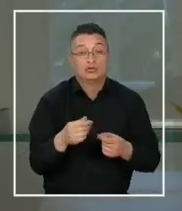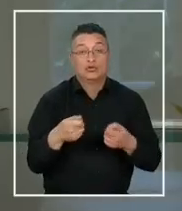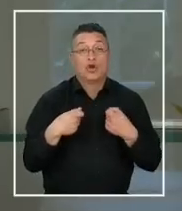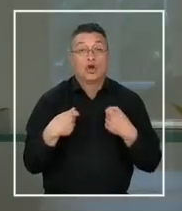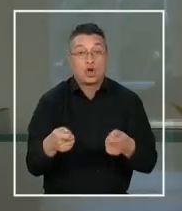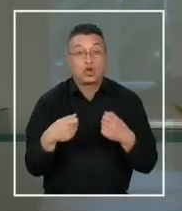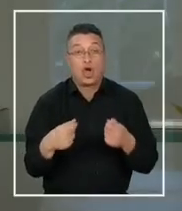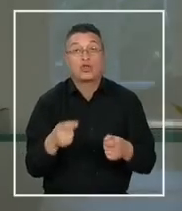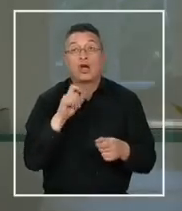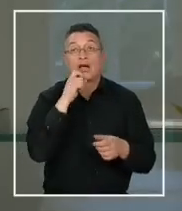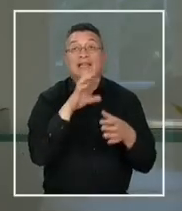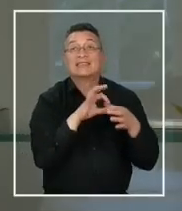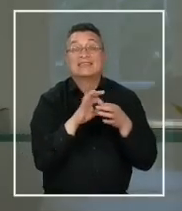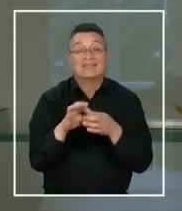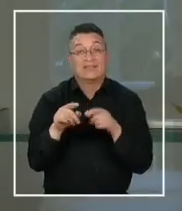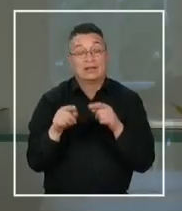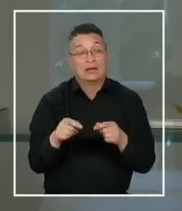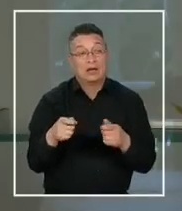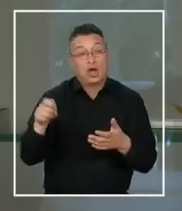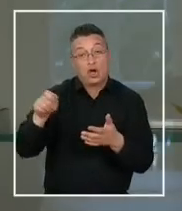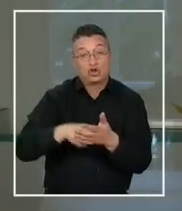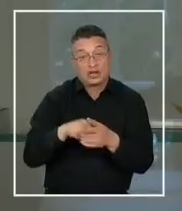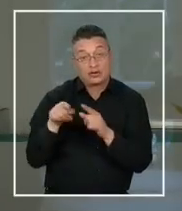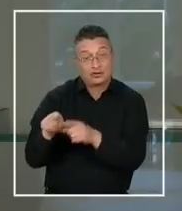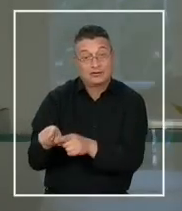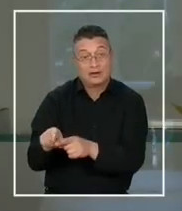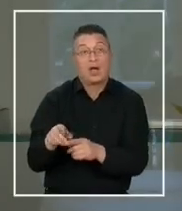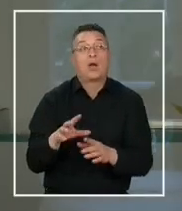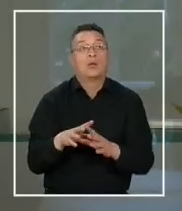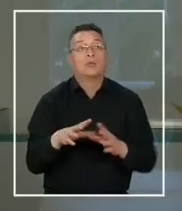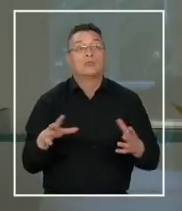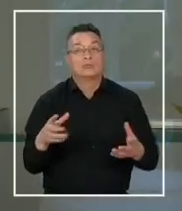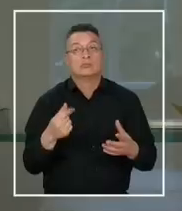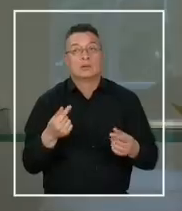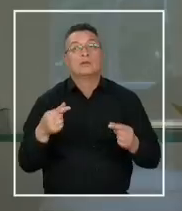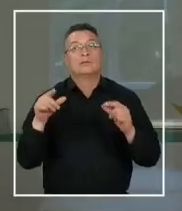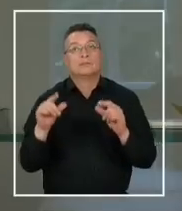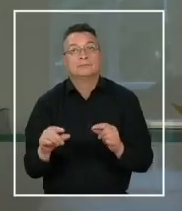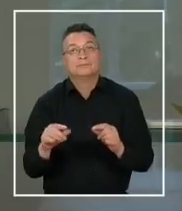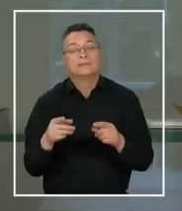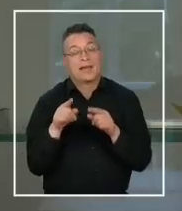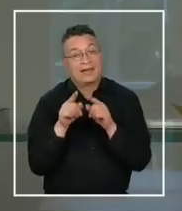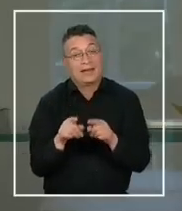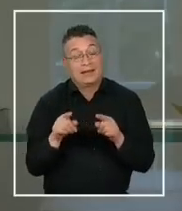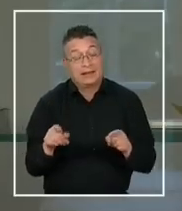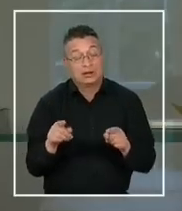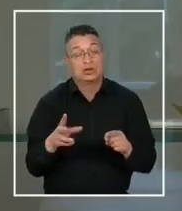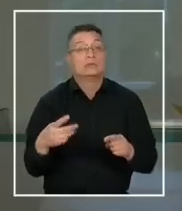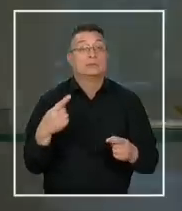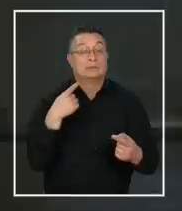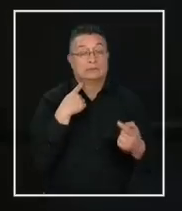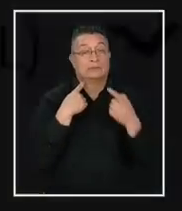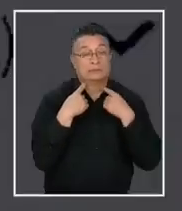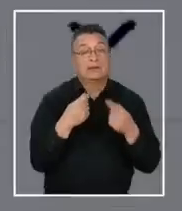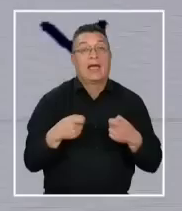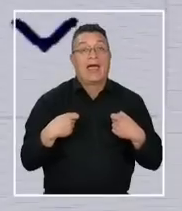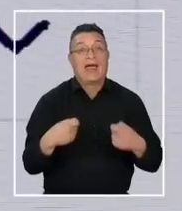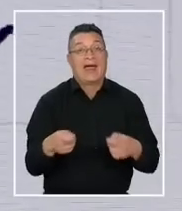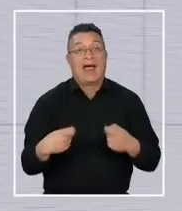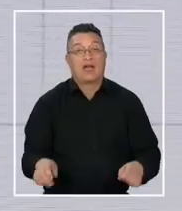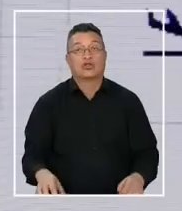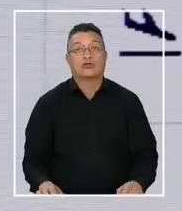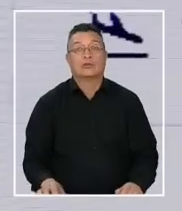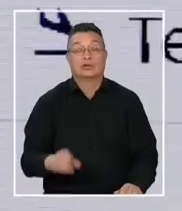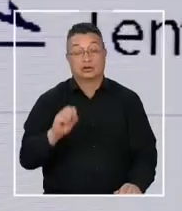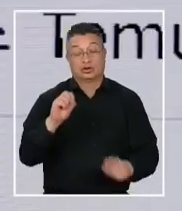significa contratar a través de la agencia es bastante más oneroso y eso, insisto, atenta contra la eficiencia del gasto. En un